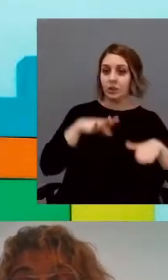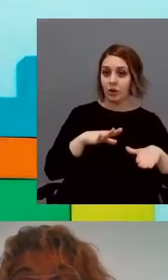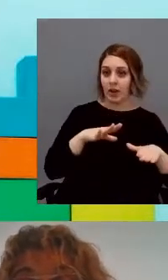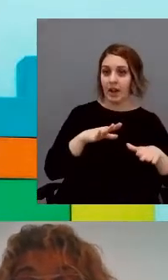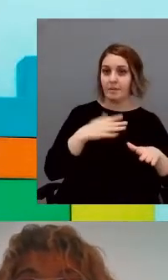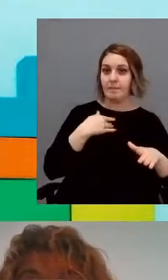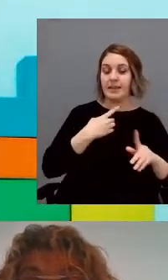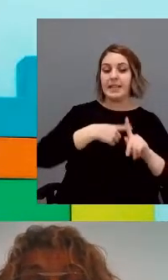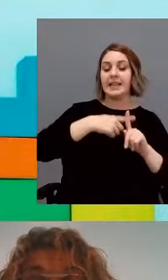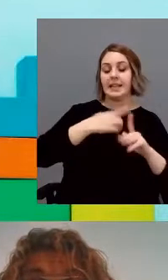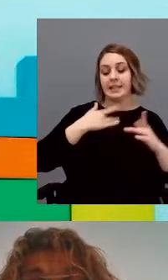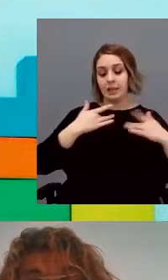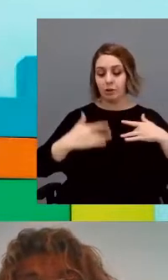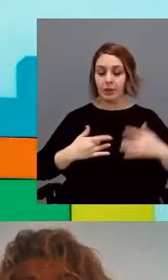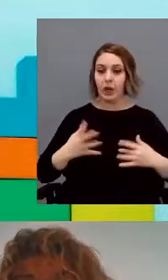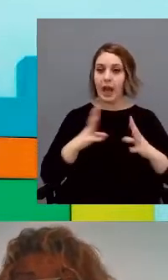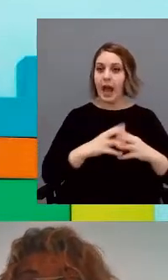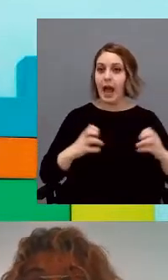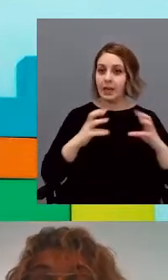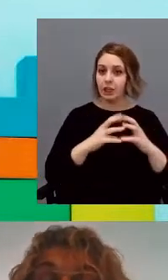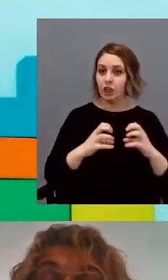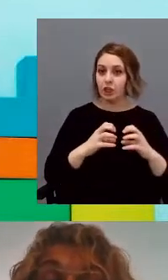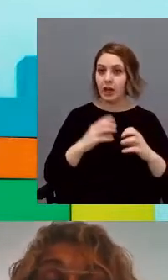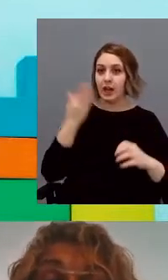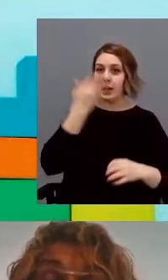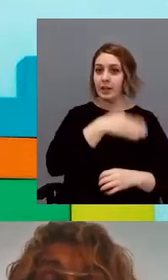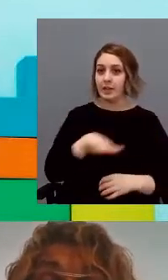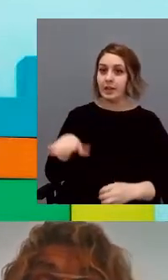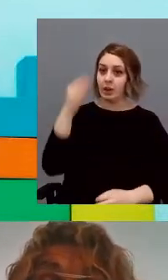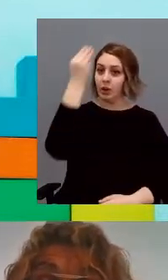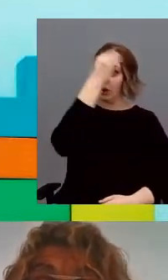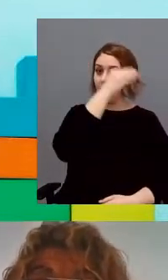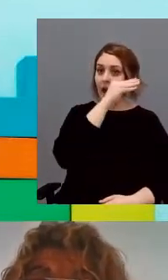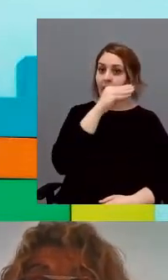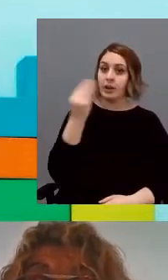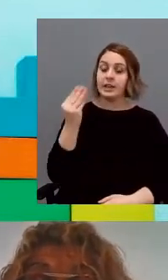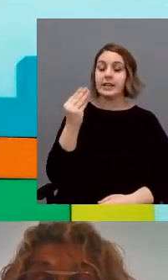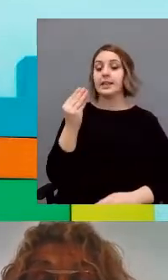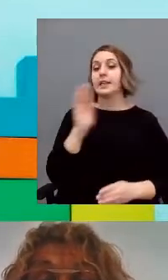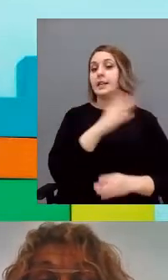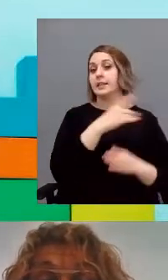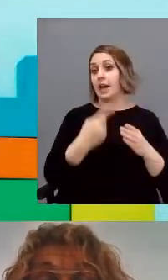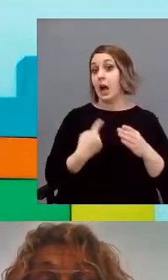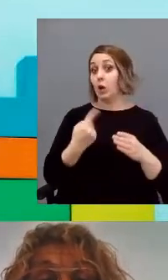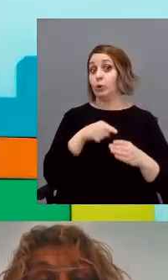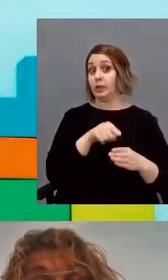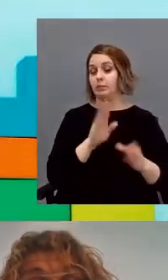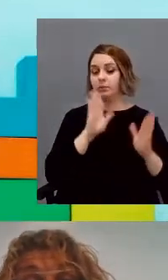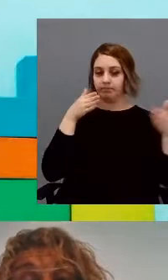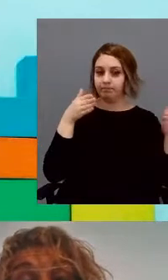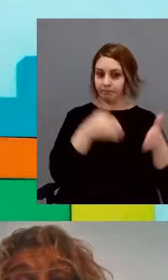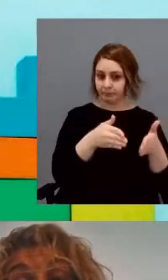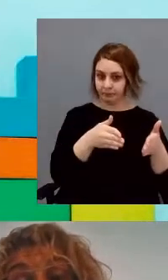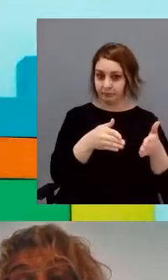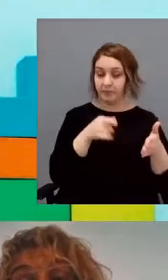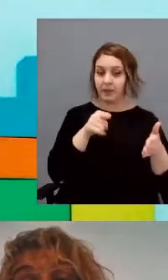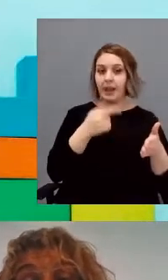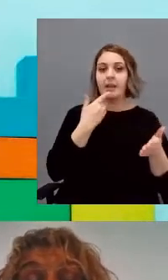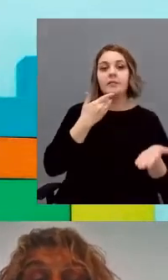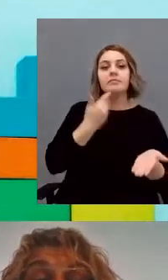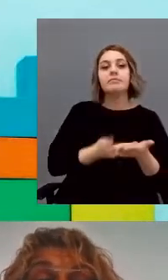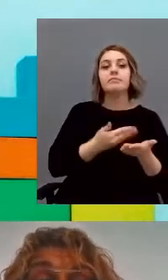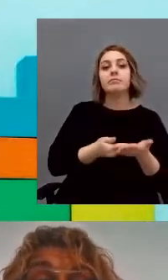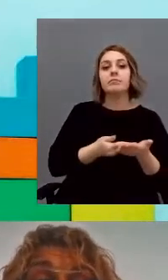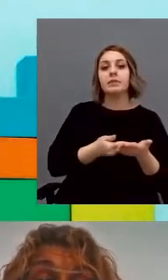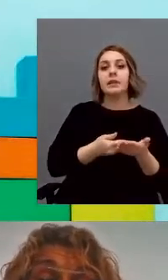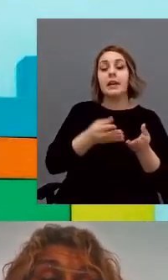intensidad de la sintomatología ansiosa en niños y adolescentes con trastorno del espectro del autismo, en el que se plasma que los contenidos